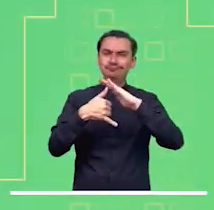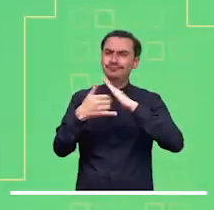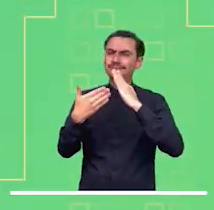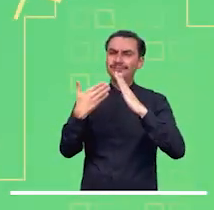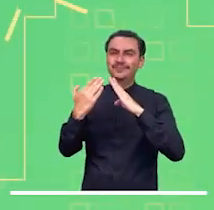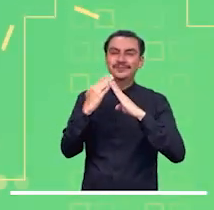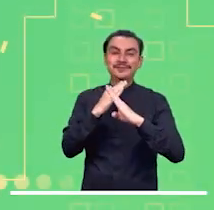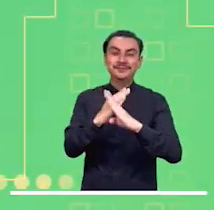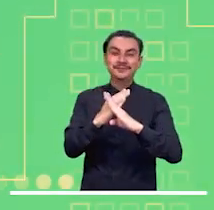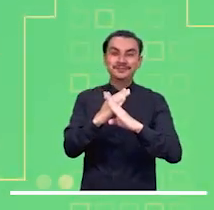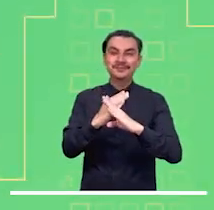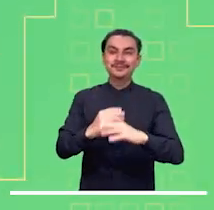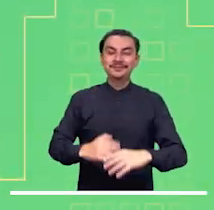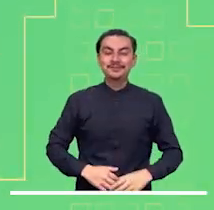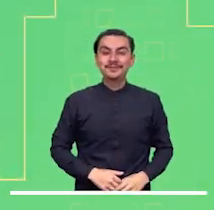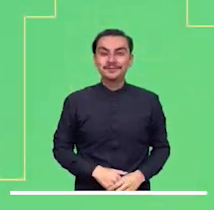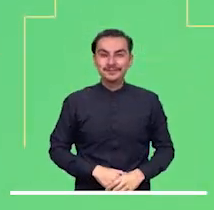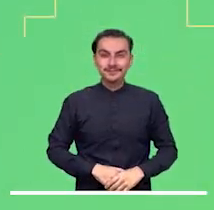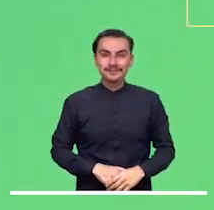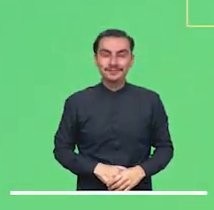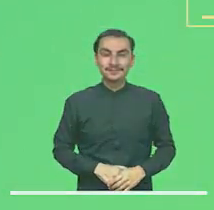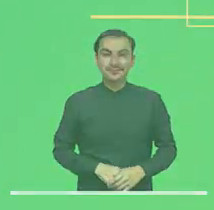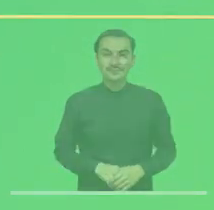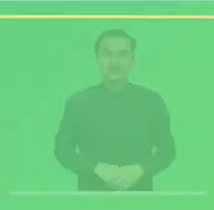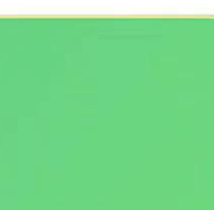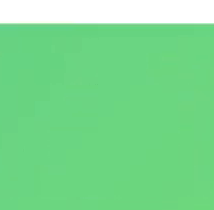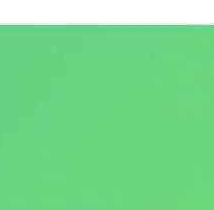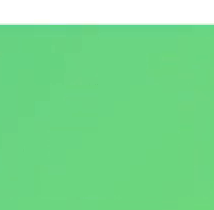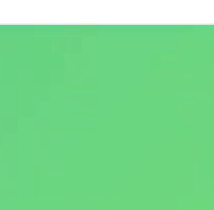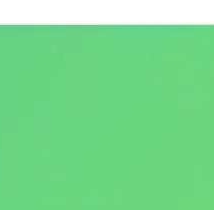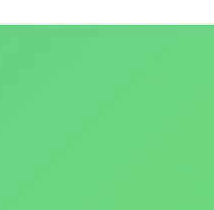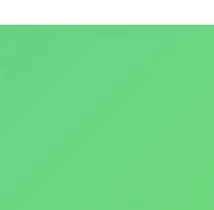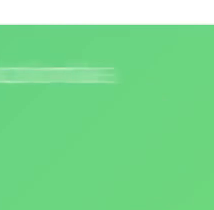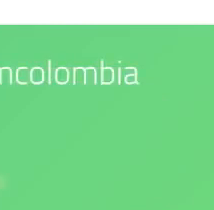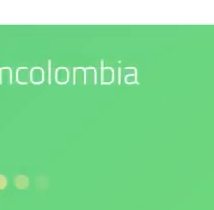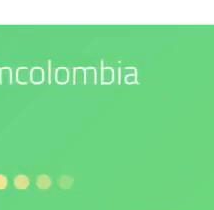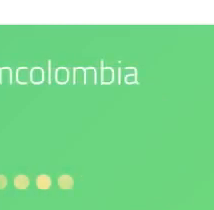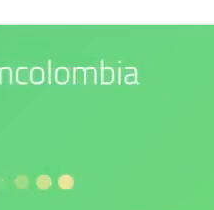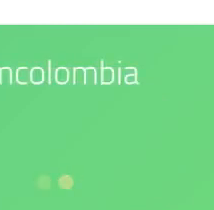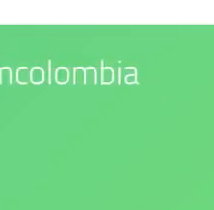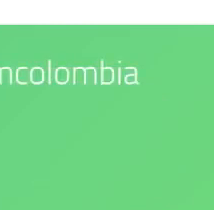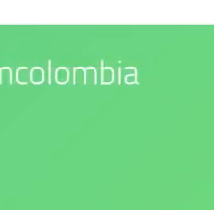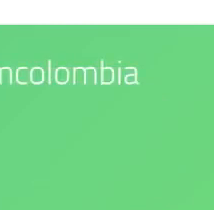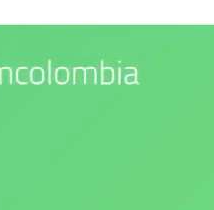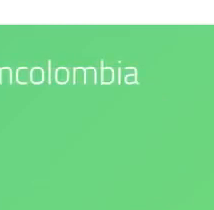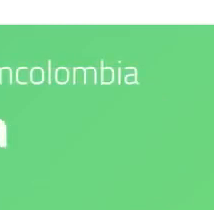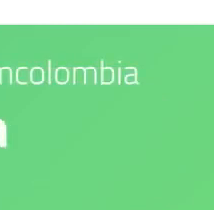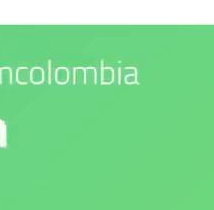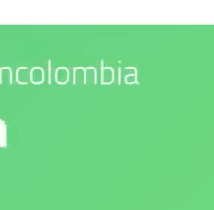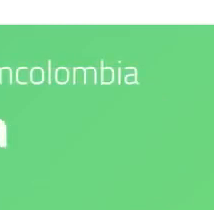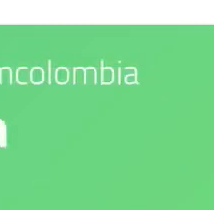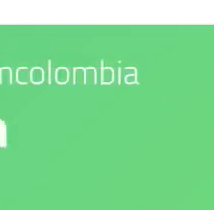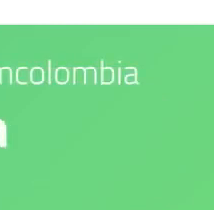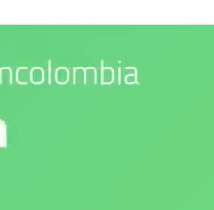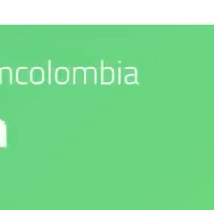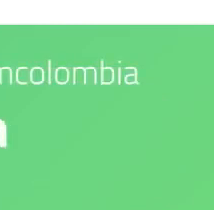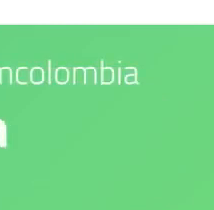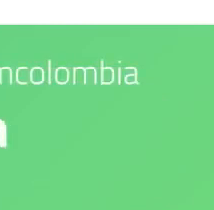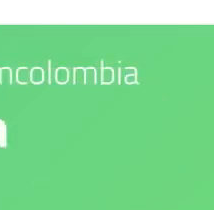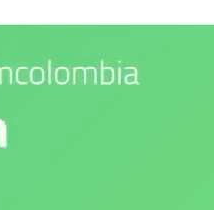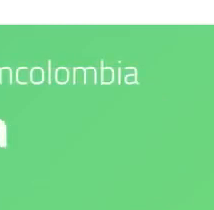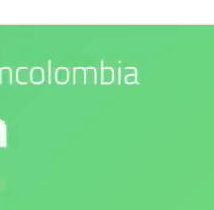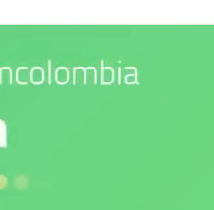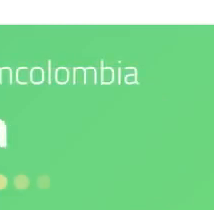Síguenos en nuestras redes sociales. Nuestro compromiso es con el medio ambiente. IDEAM es confianza y prevención.